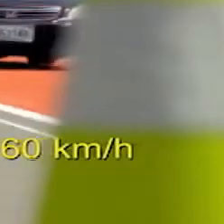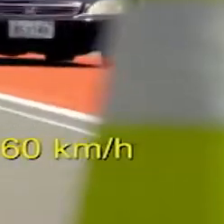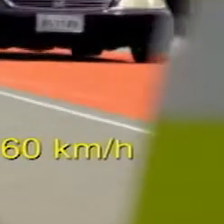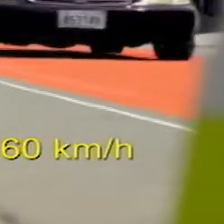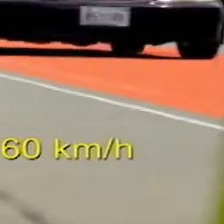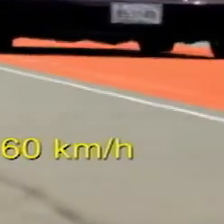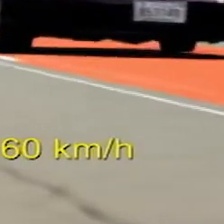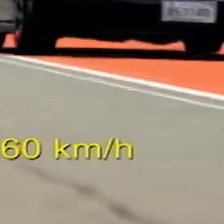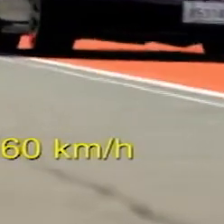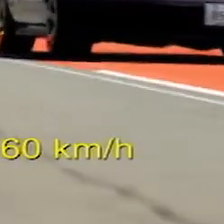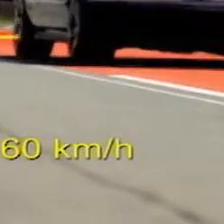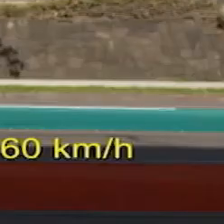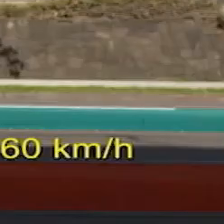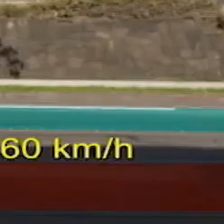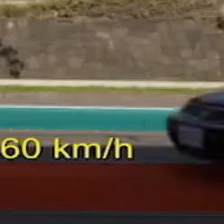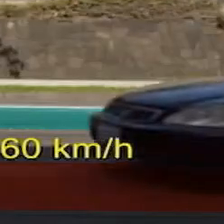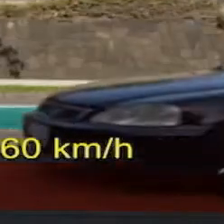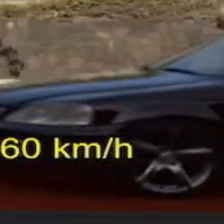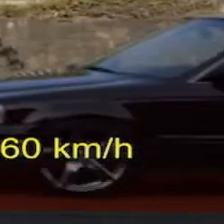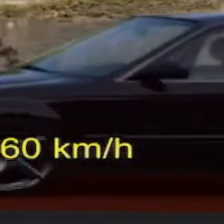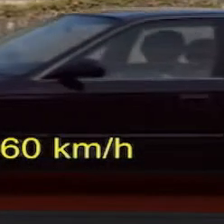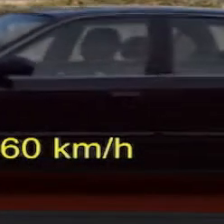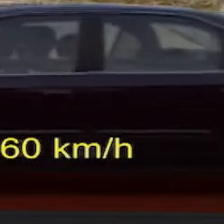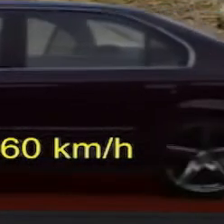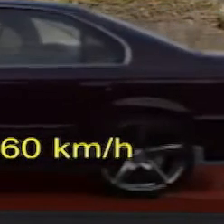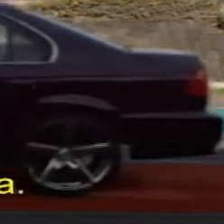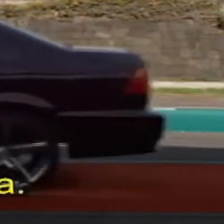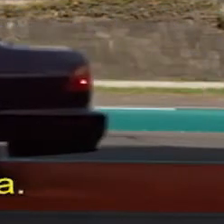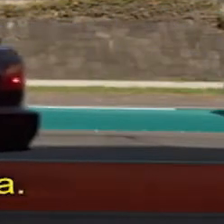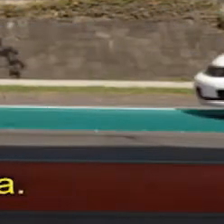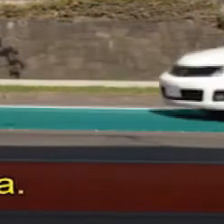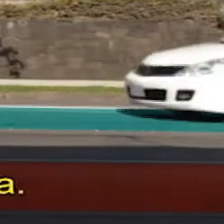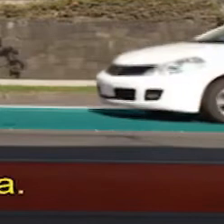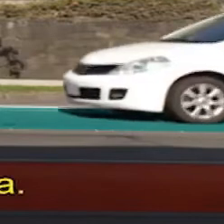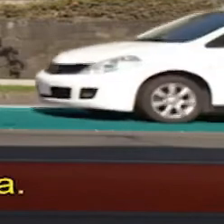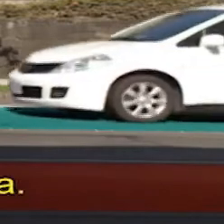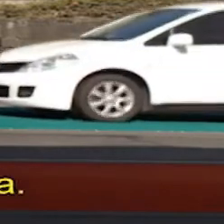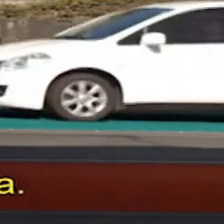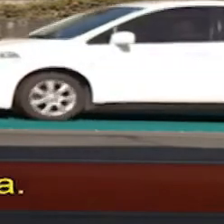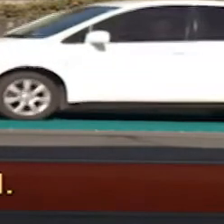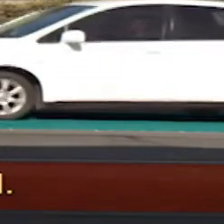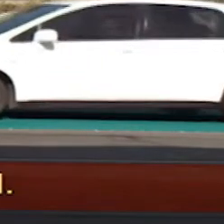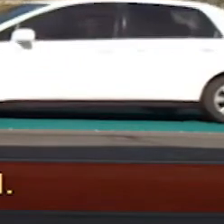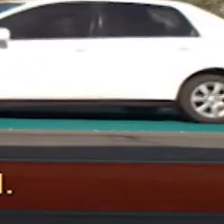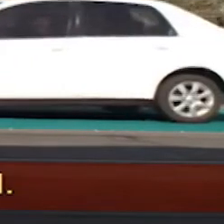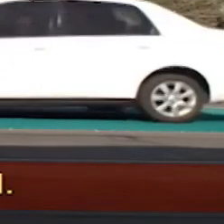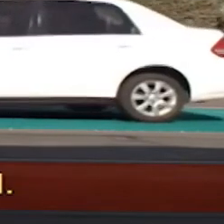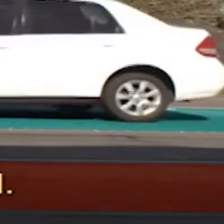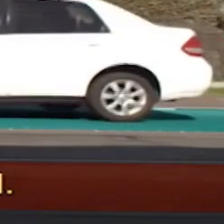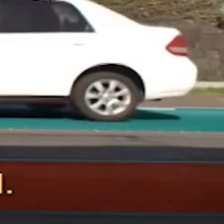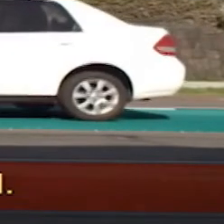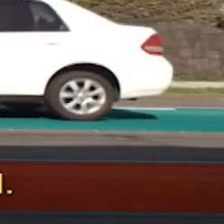50 kilómetros y otro a 60 kilómetros por hora tienen una distancia de frenado con un desenlace distinto en la carretera. Esa pequeña